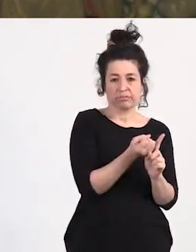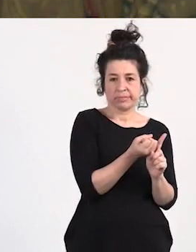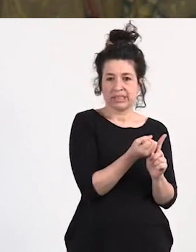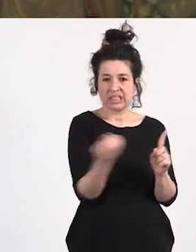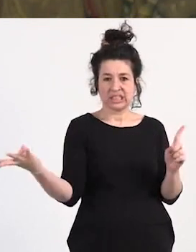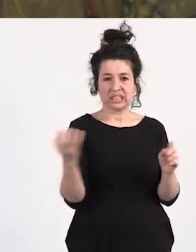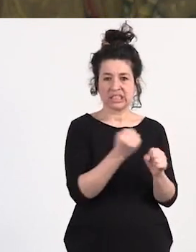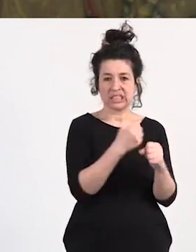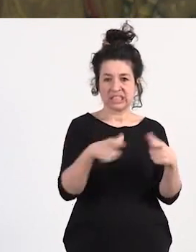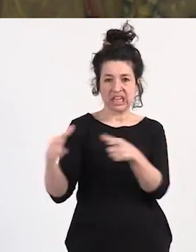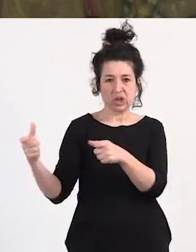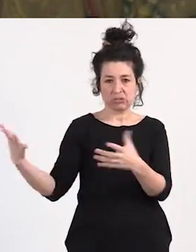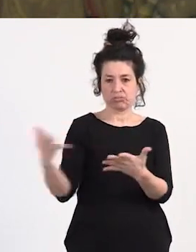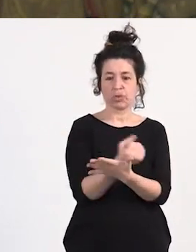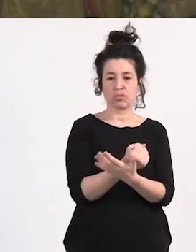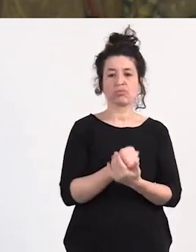sectores laborales